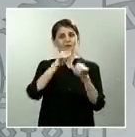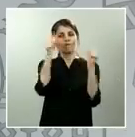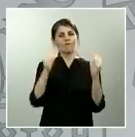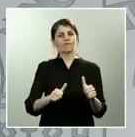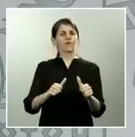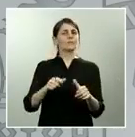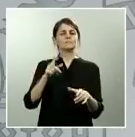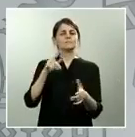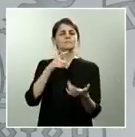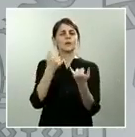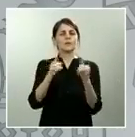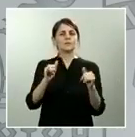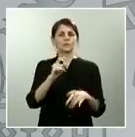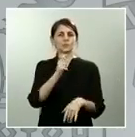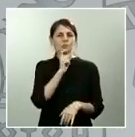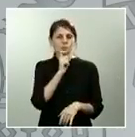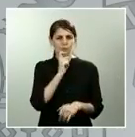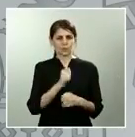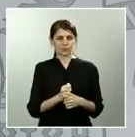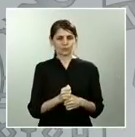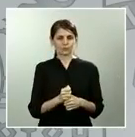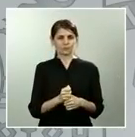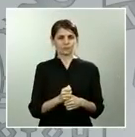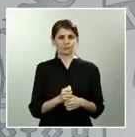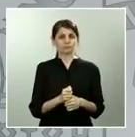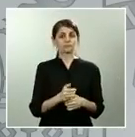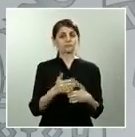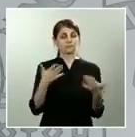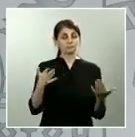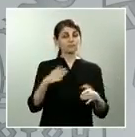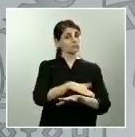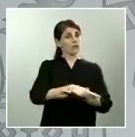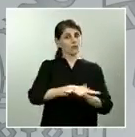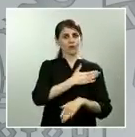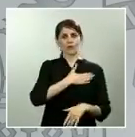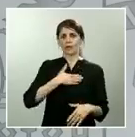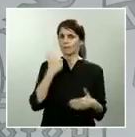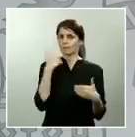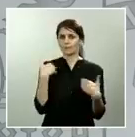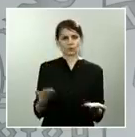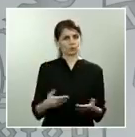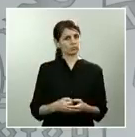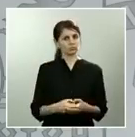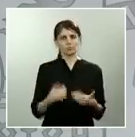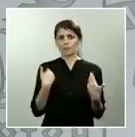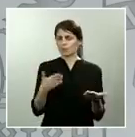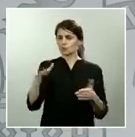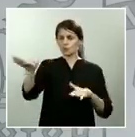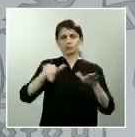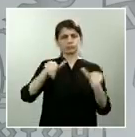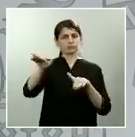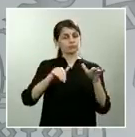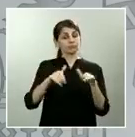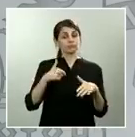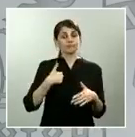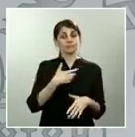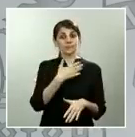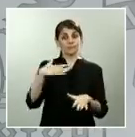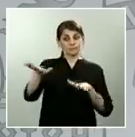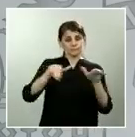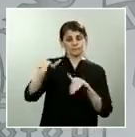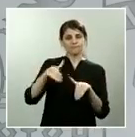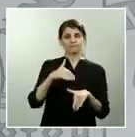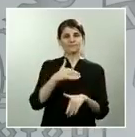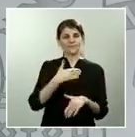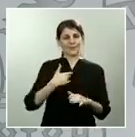espera que esto se produzca a la mayor brevedad posible, para que de inmediato puedan empezar estos trabajos de reconstrucción de nuestro